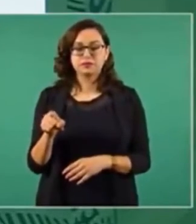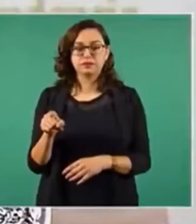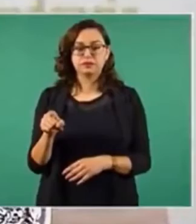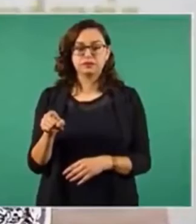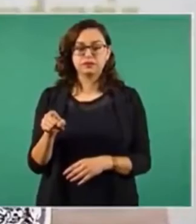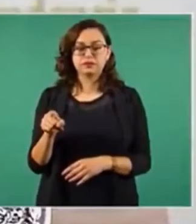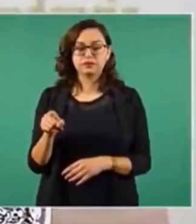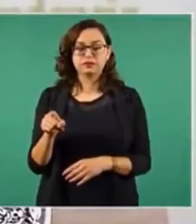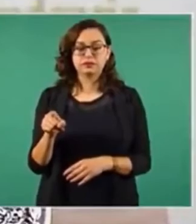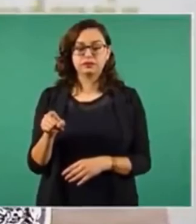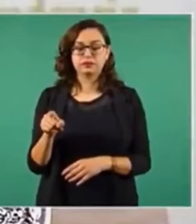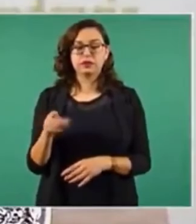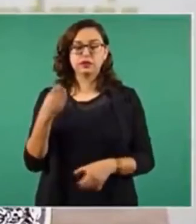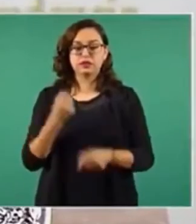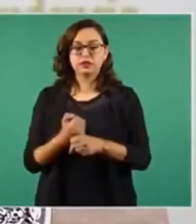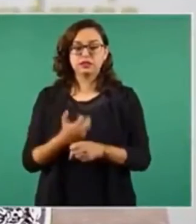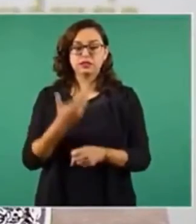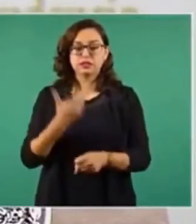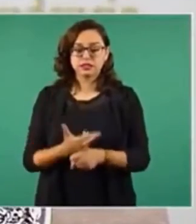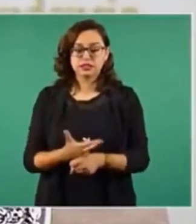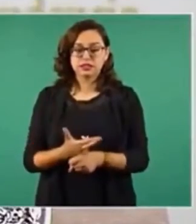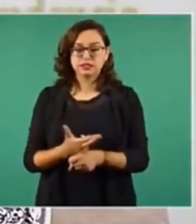del secretario del trabajo